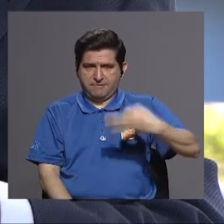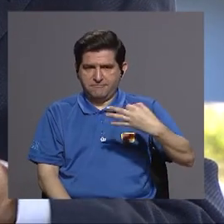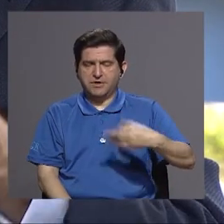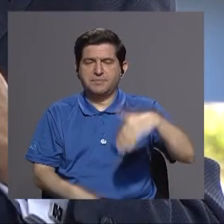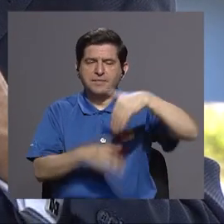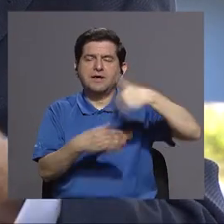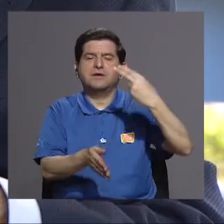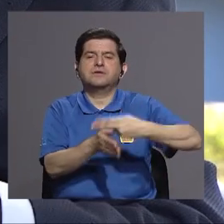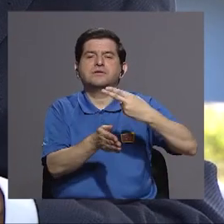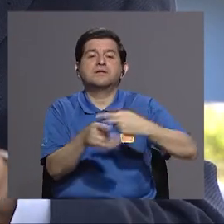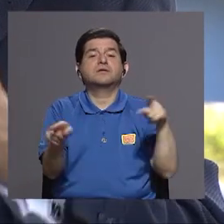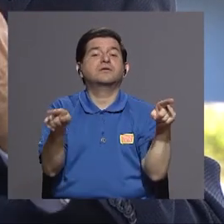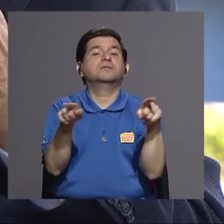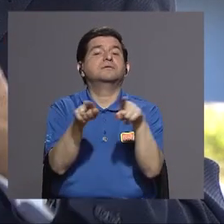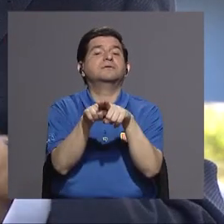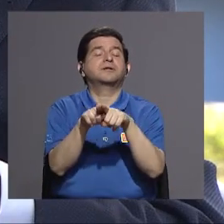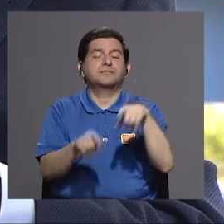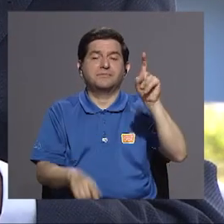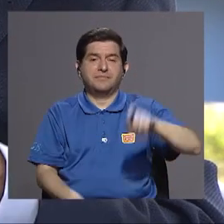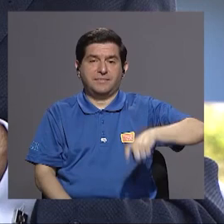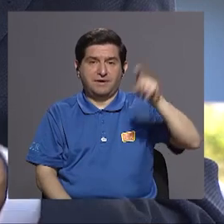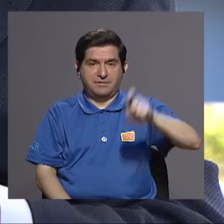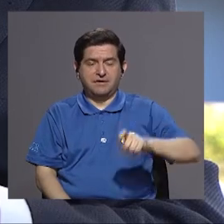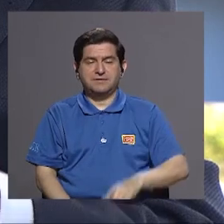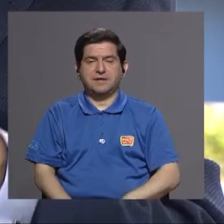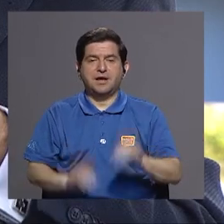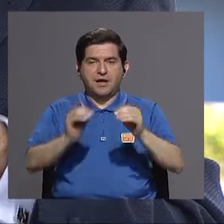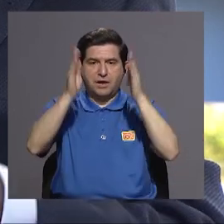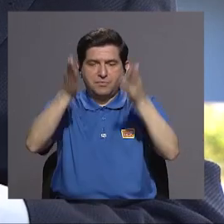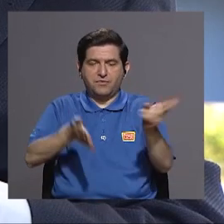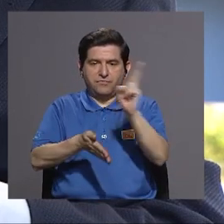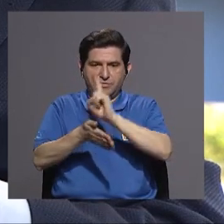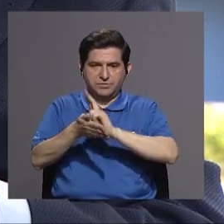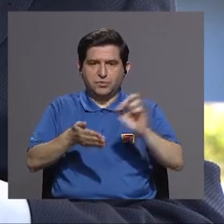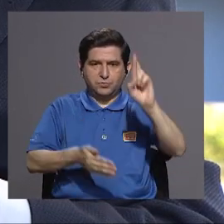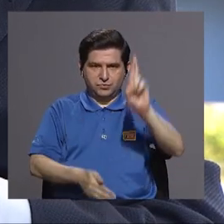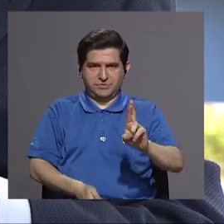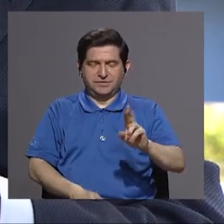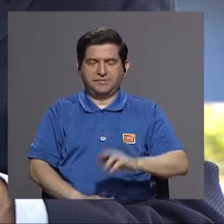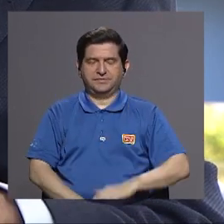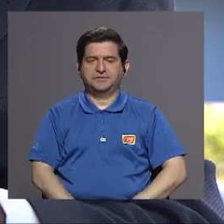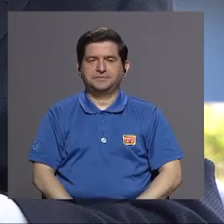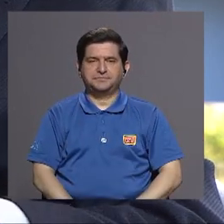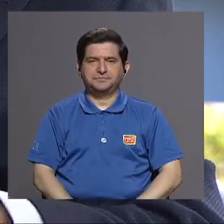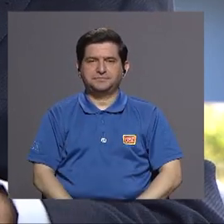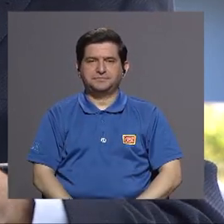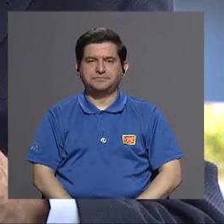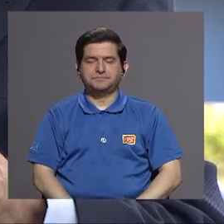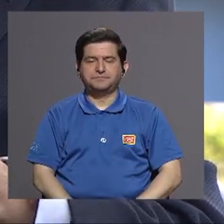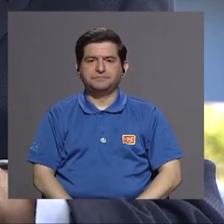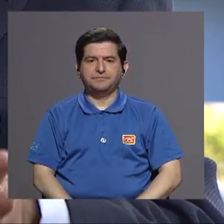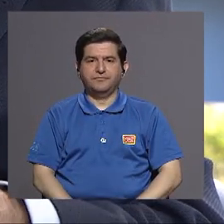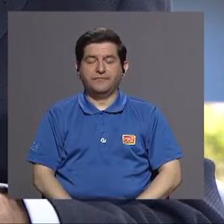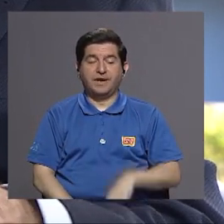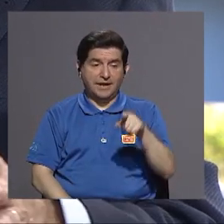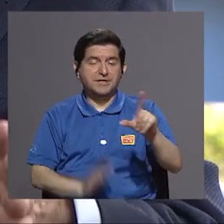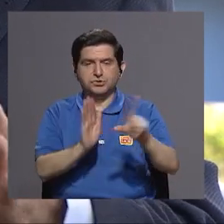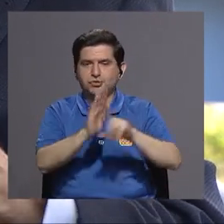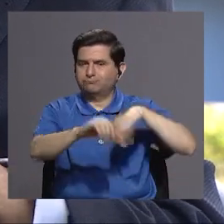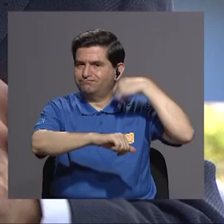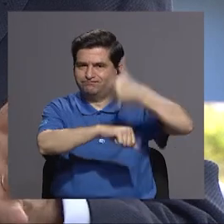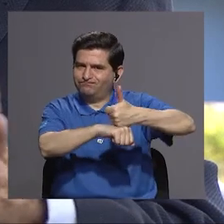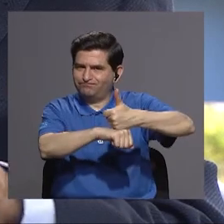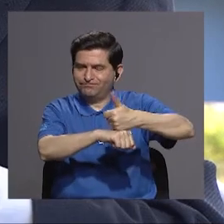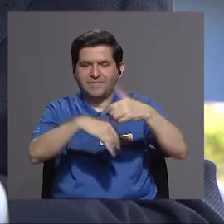y además tiene que ser este académico de la universidad de costa rica esos esos por por ley verdad